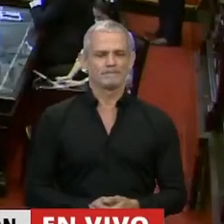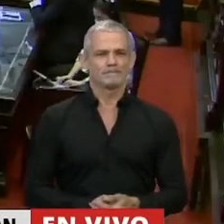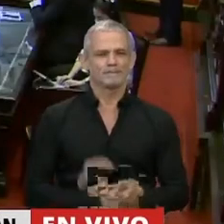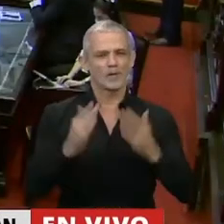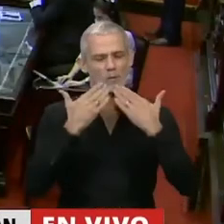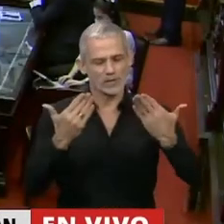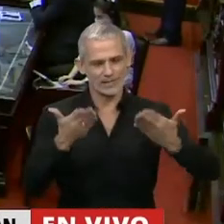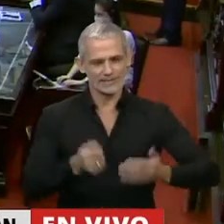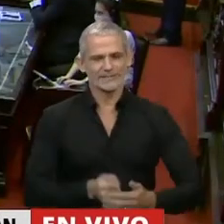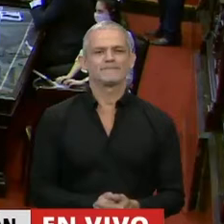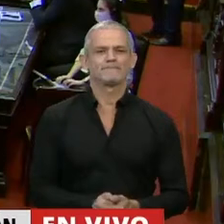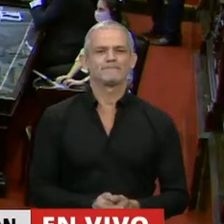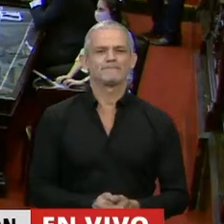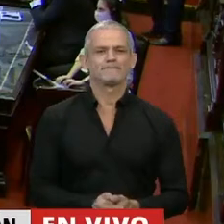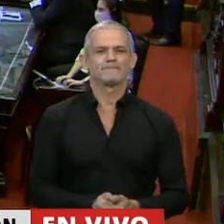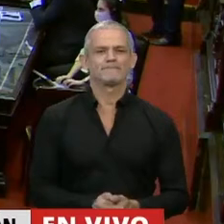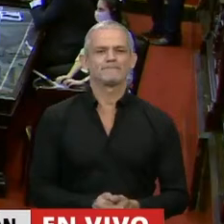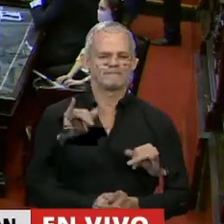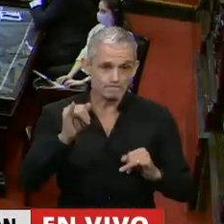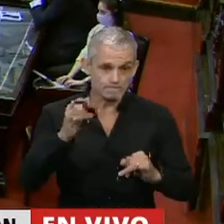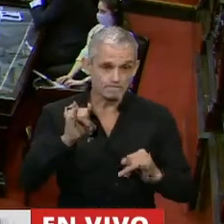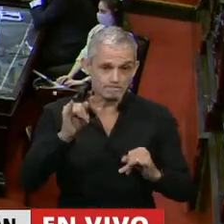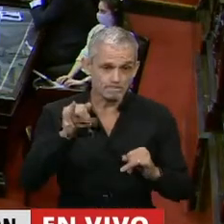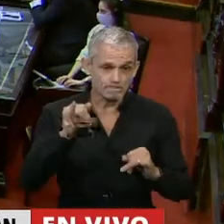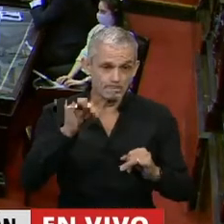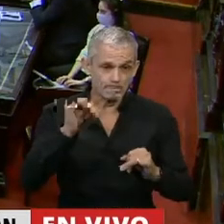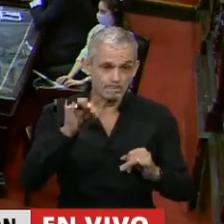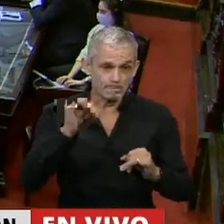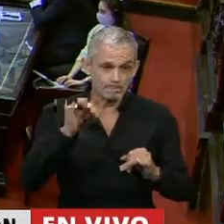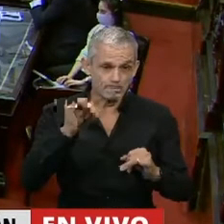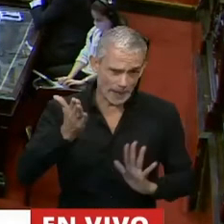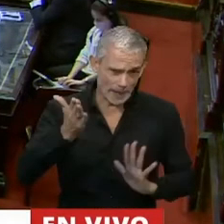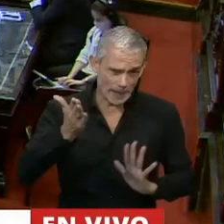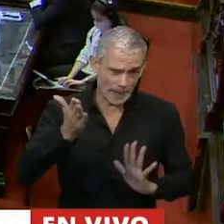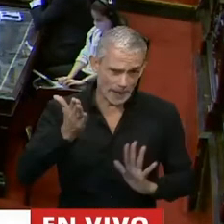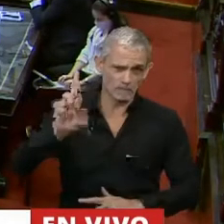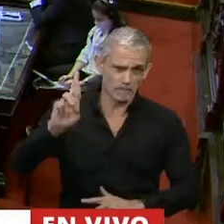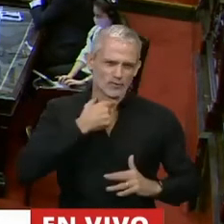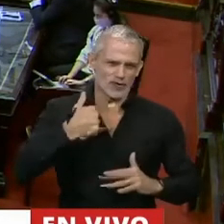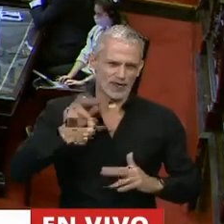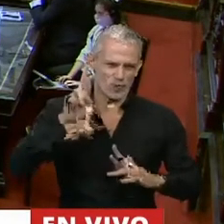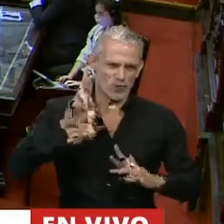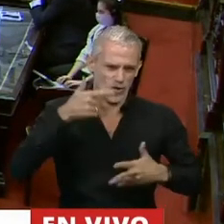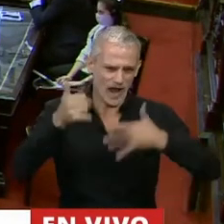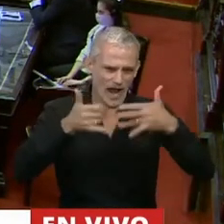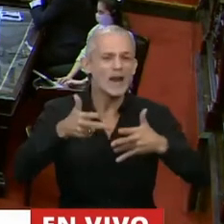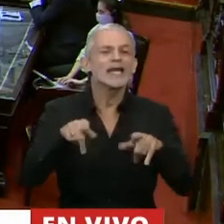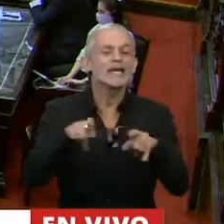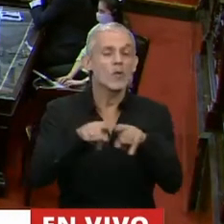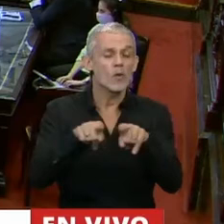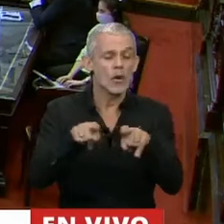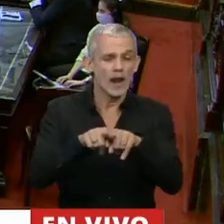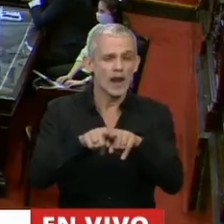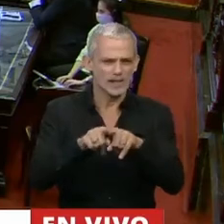Gracias, señor Presidente. Sí, he pedido esta moción de privilegio porque, al igual que